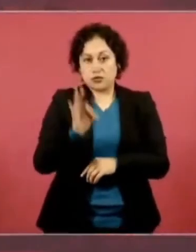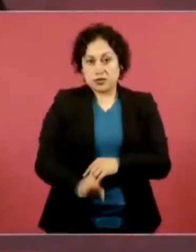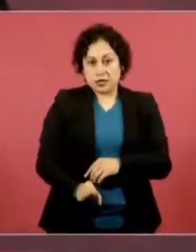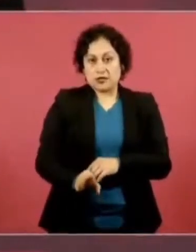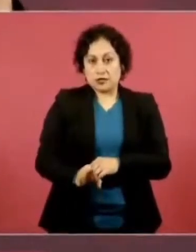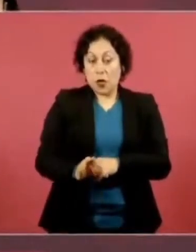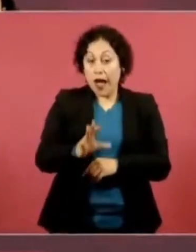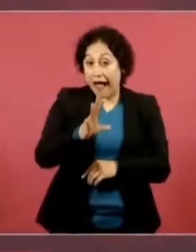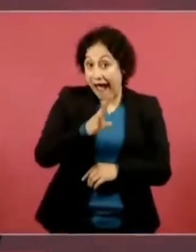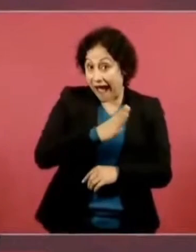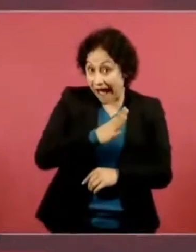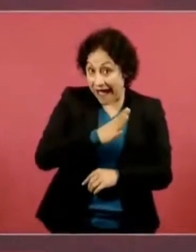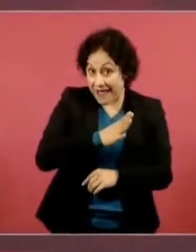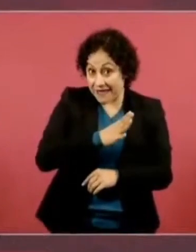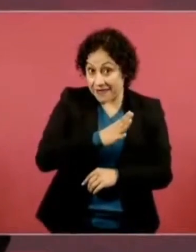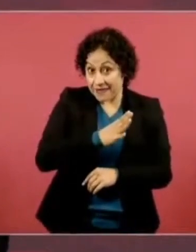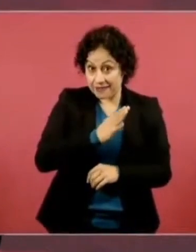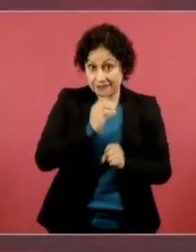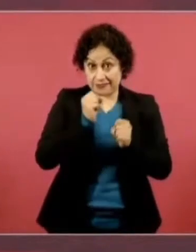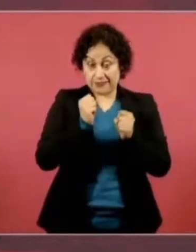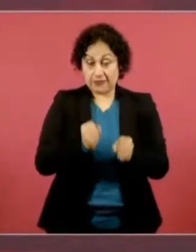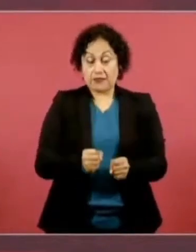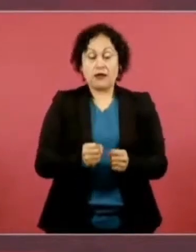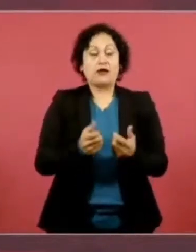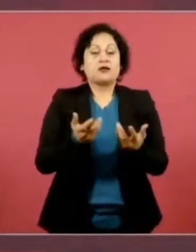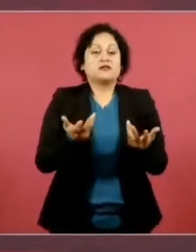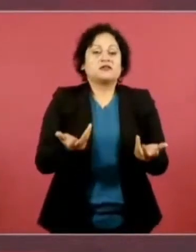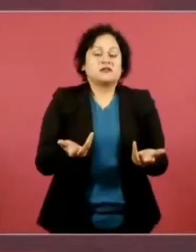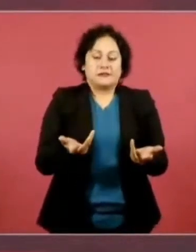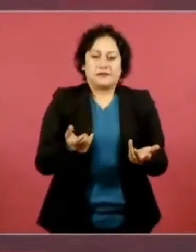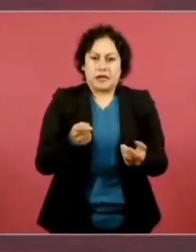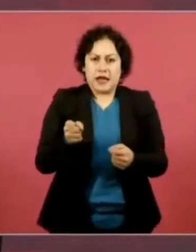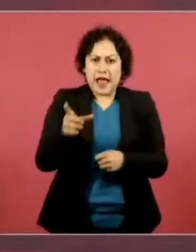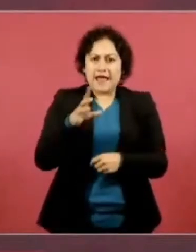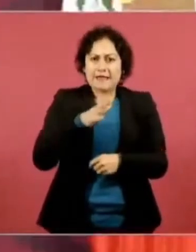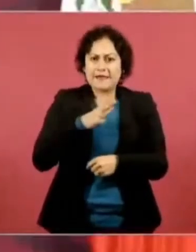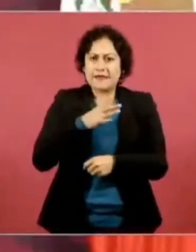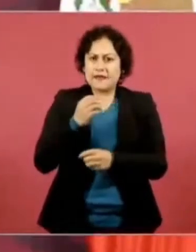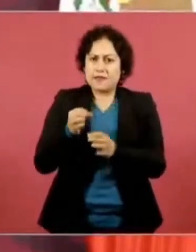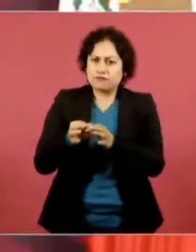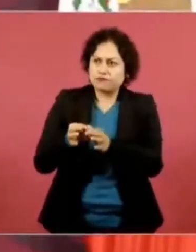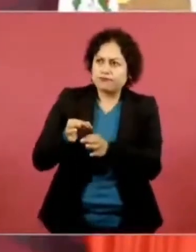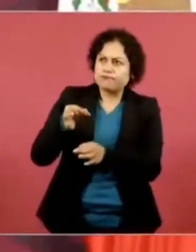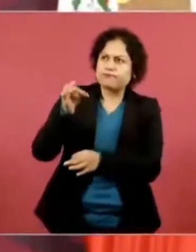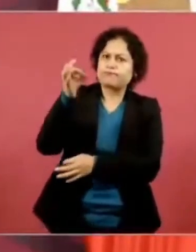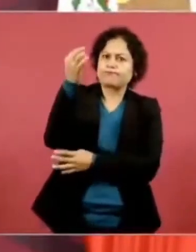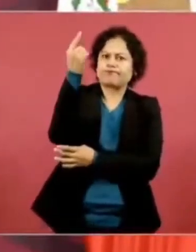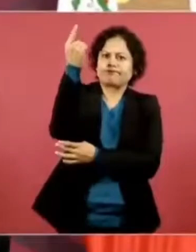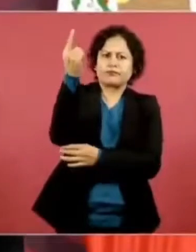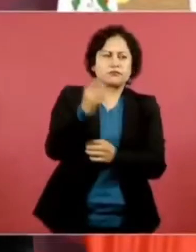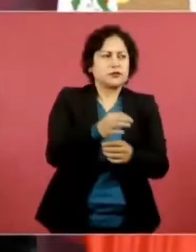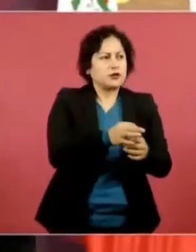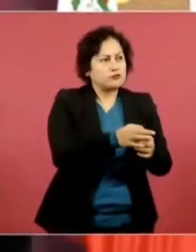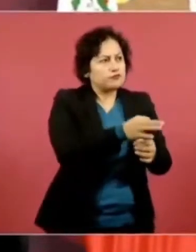existe la infraestructura, pero se requiere la conectividad,